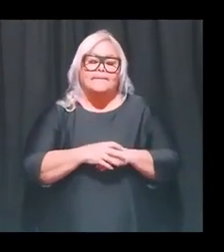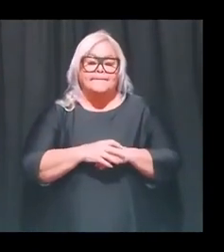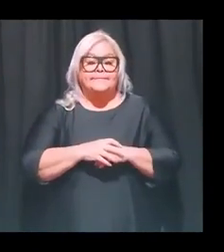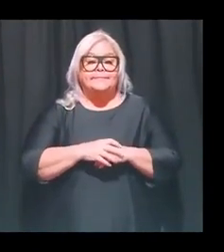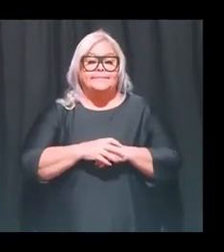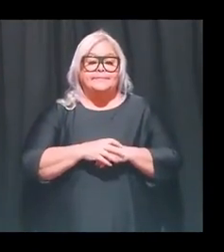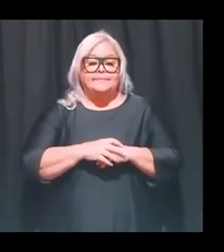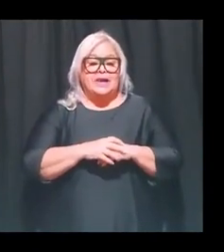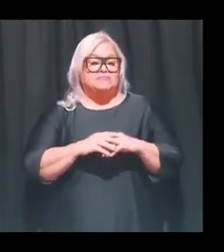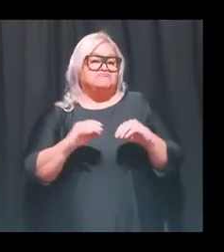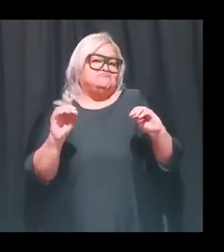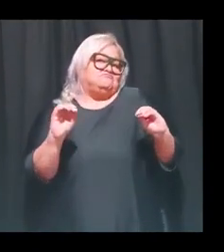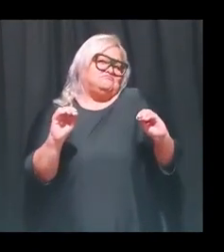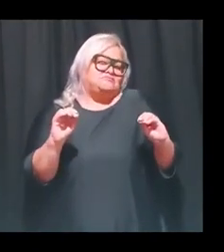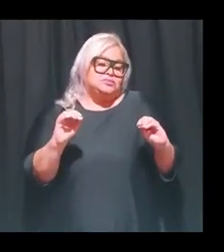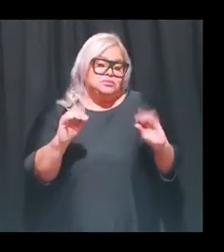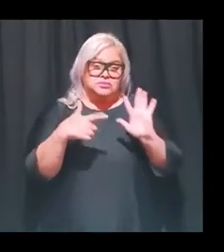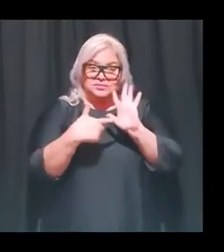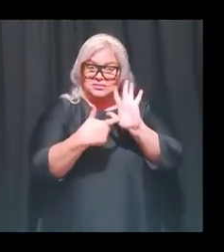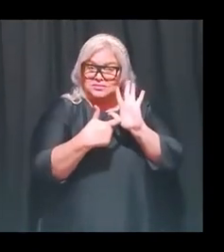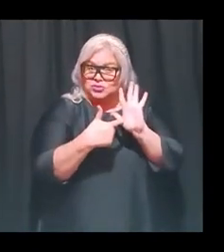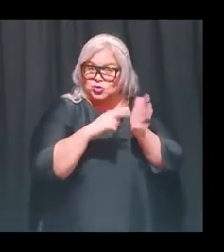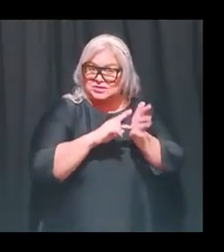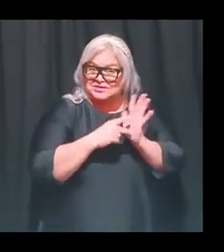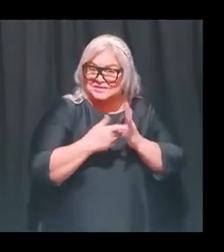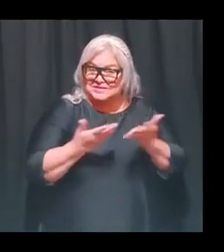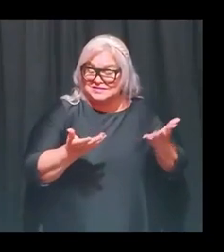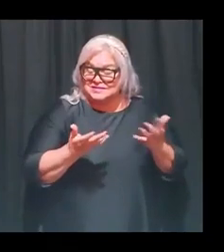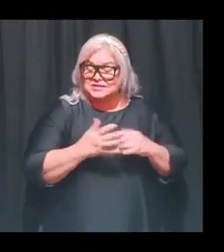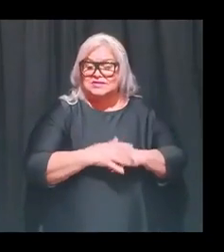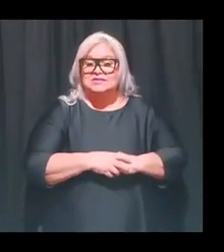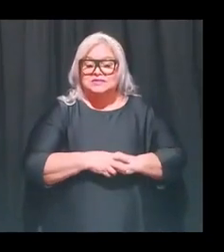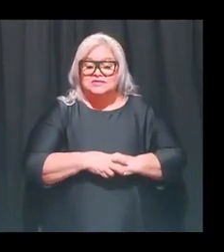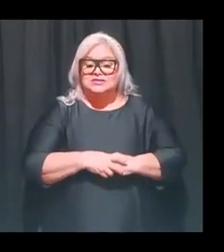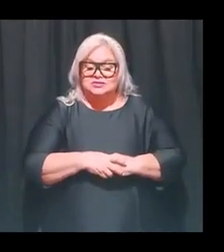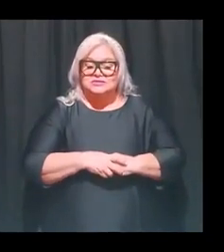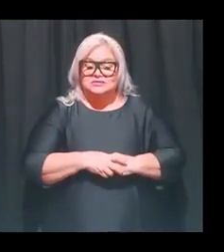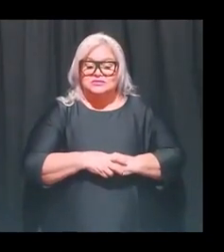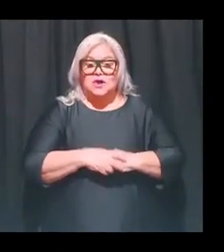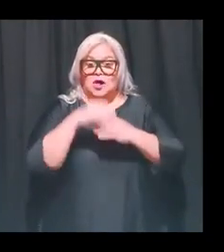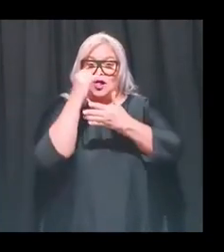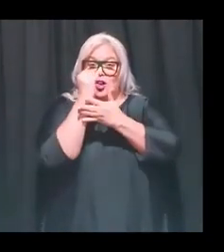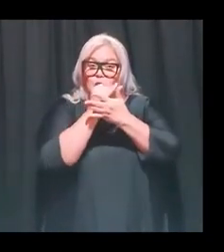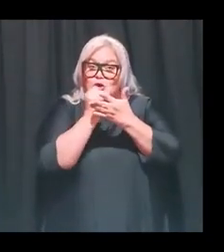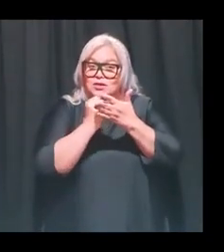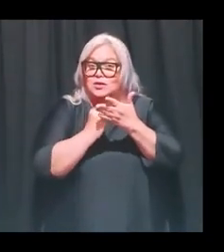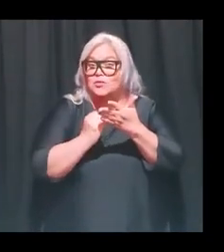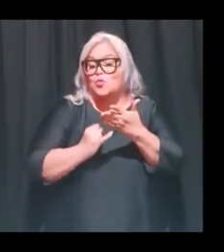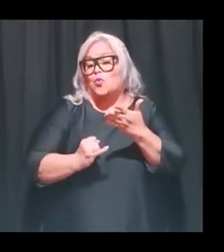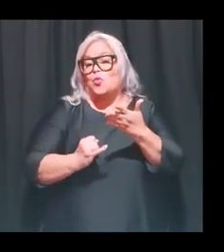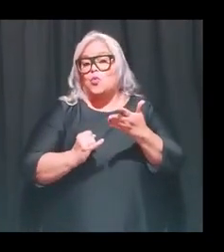Y, nada, esto pues lo que indica es que estos dibujos, ¿verdad?, pues no